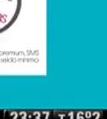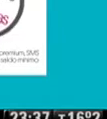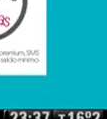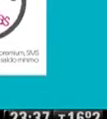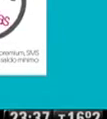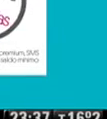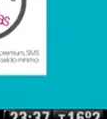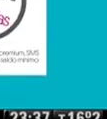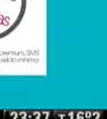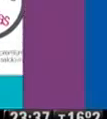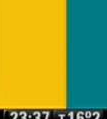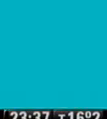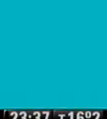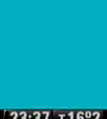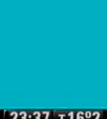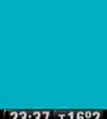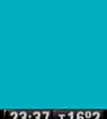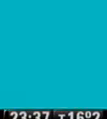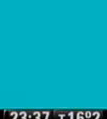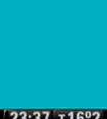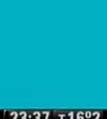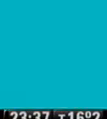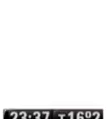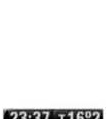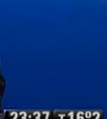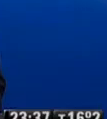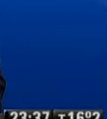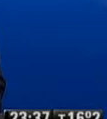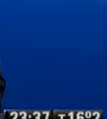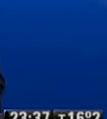15 pesos personal cada persona es un mundo